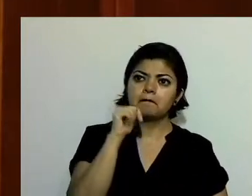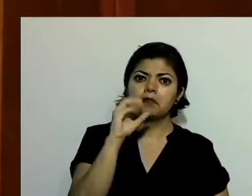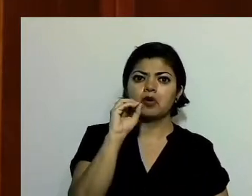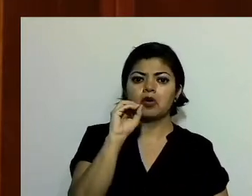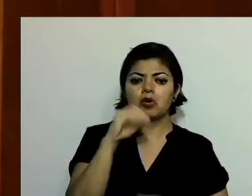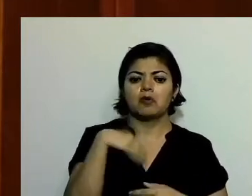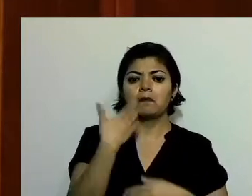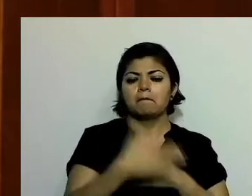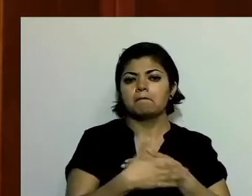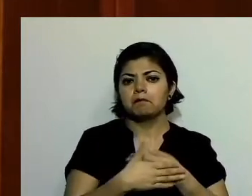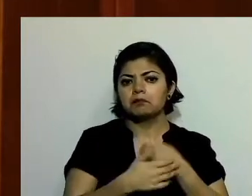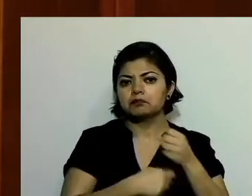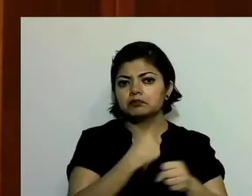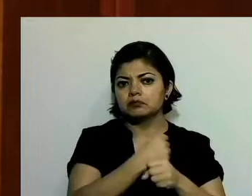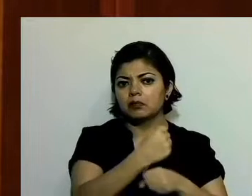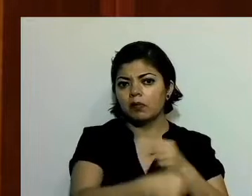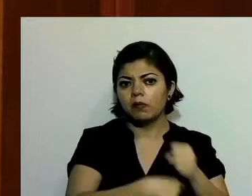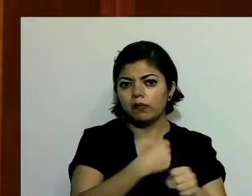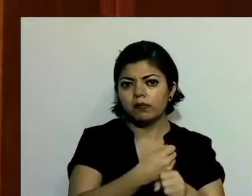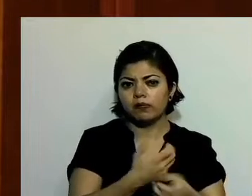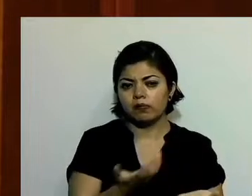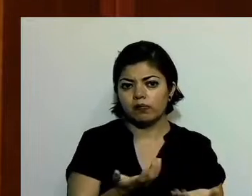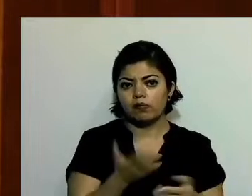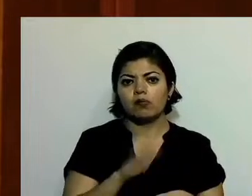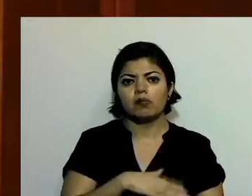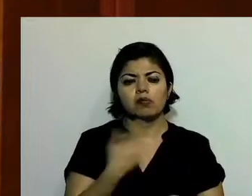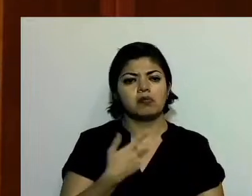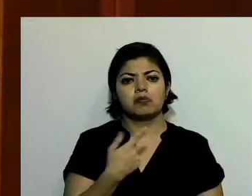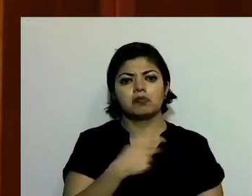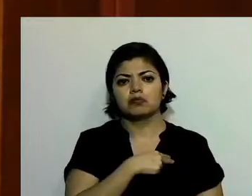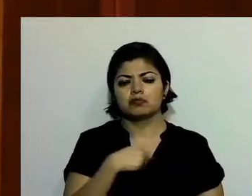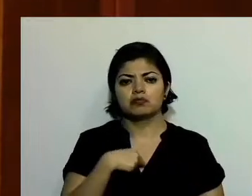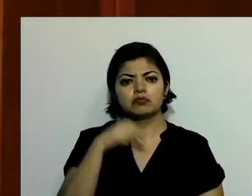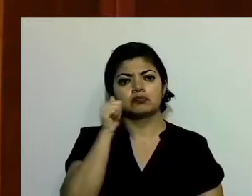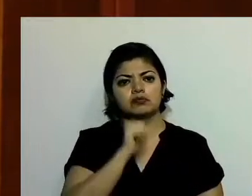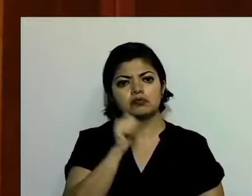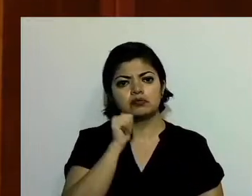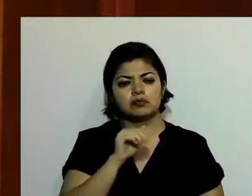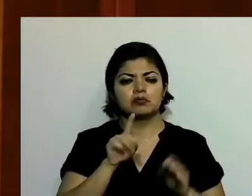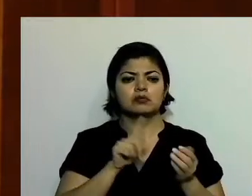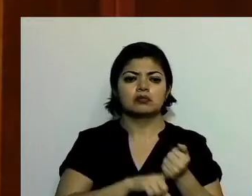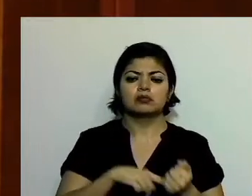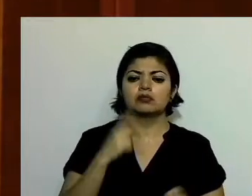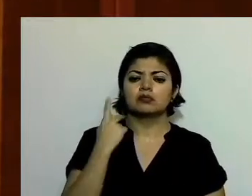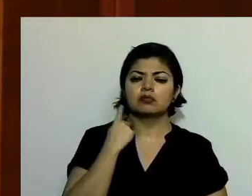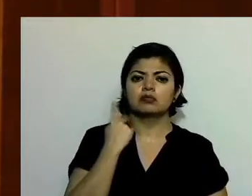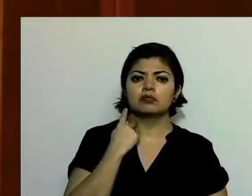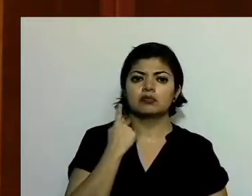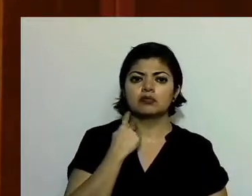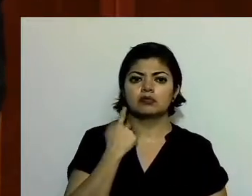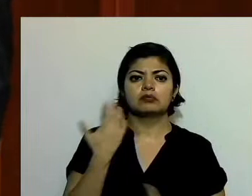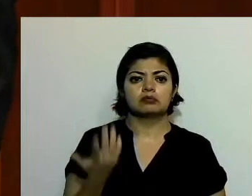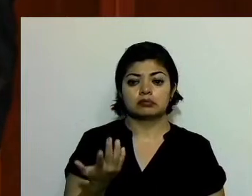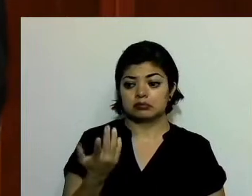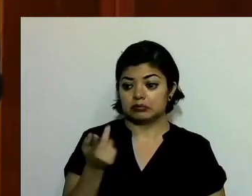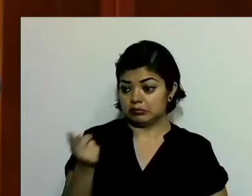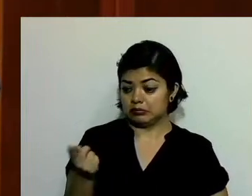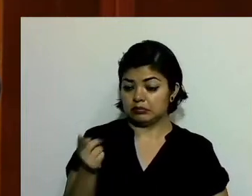años. Porque, como lo hemos señalado, para nosotros la política no tiene